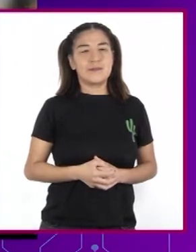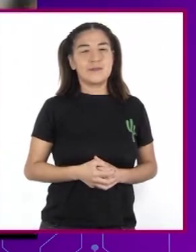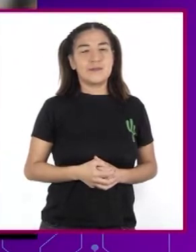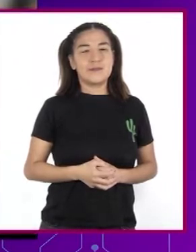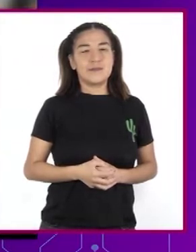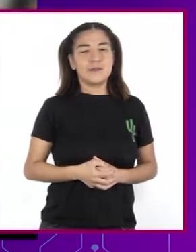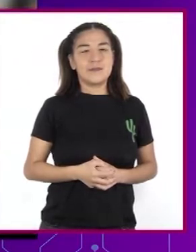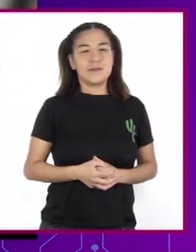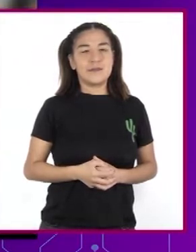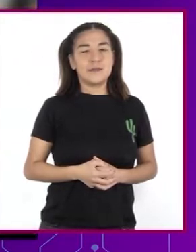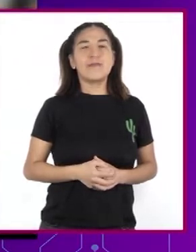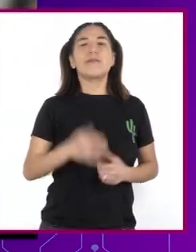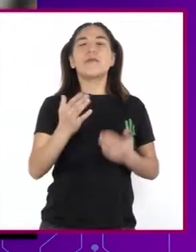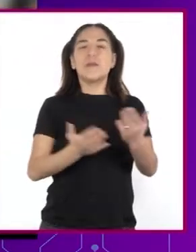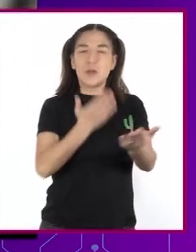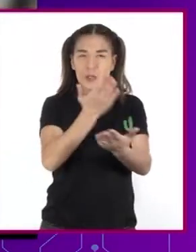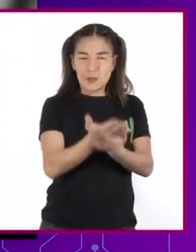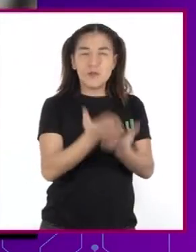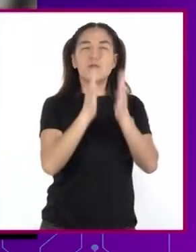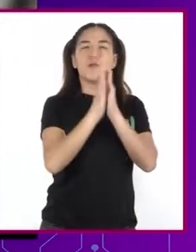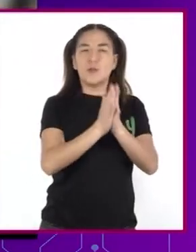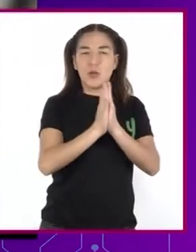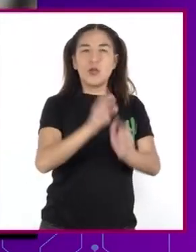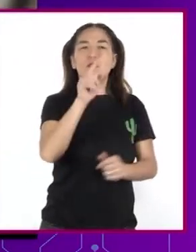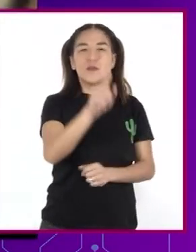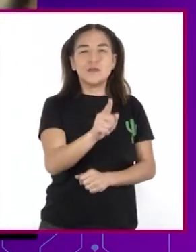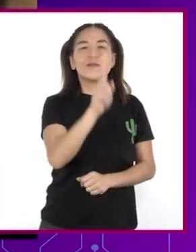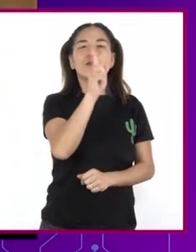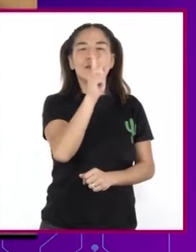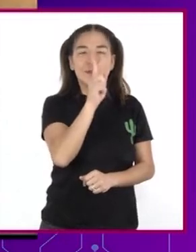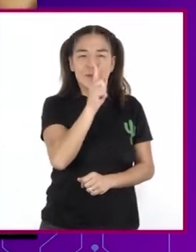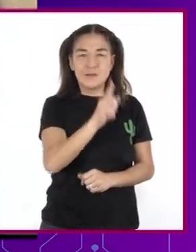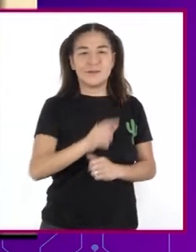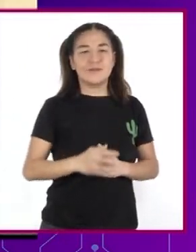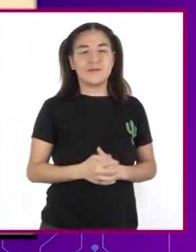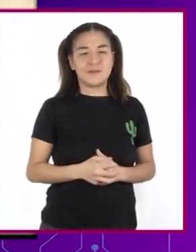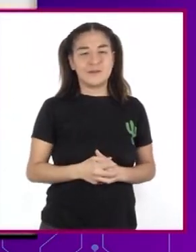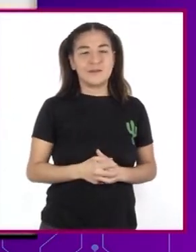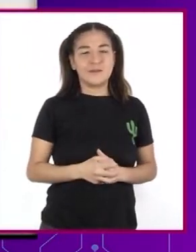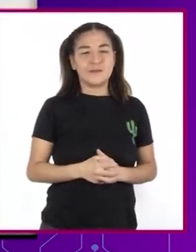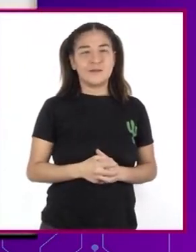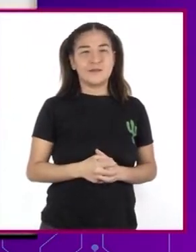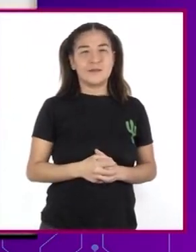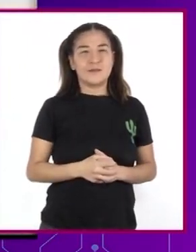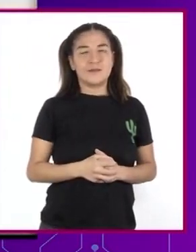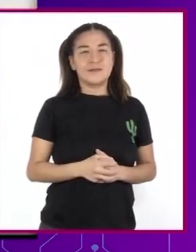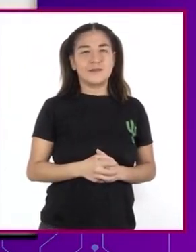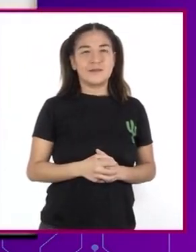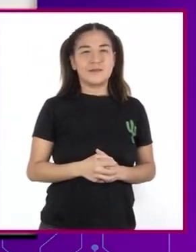Les pido por favor que guarden silencio Para